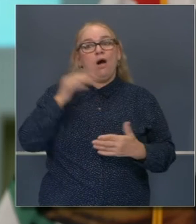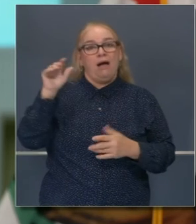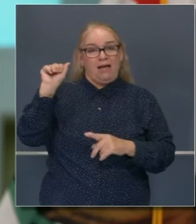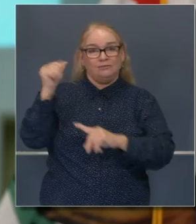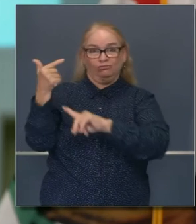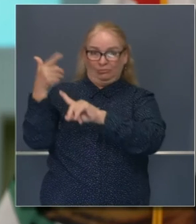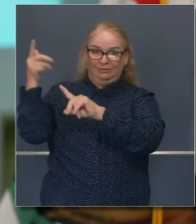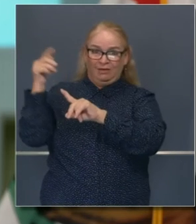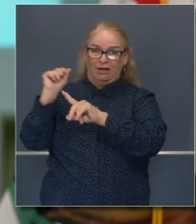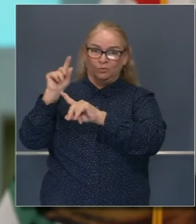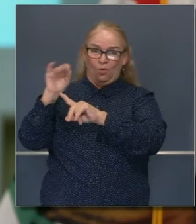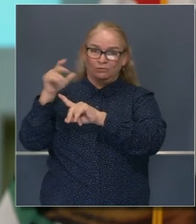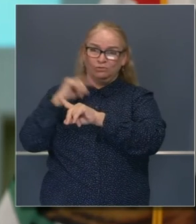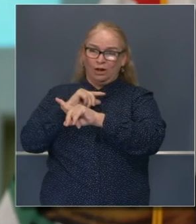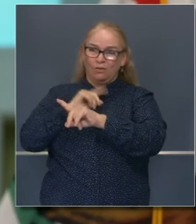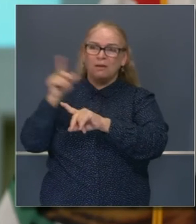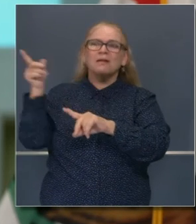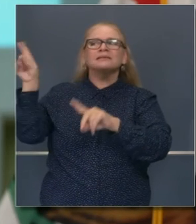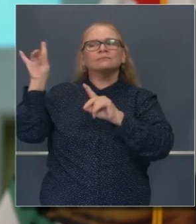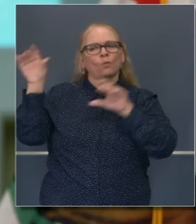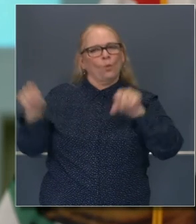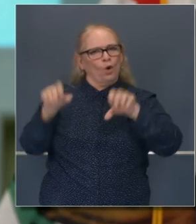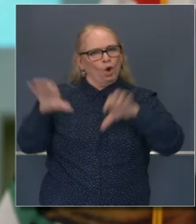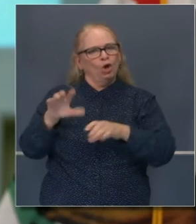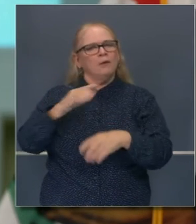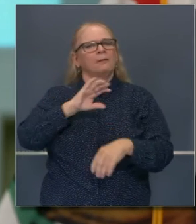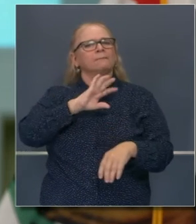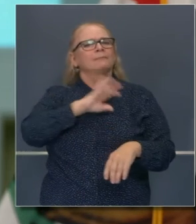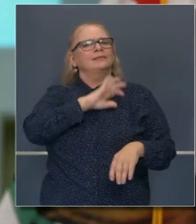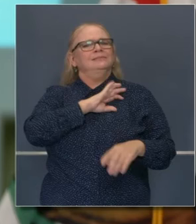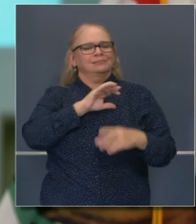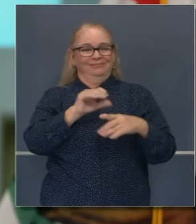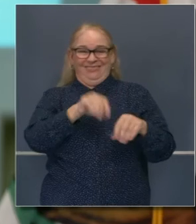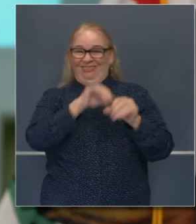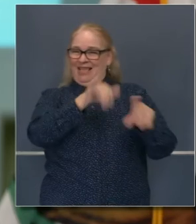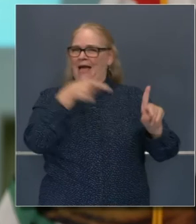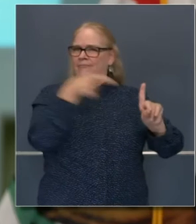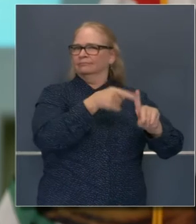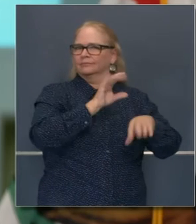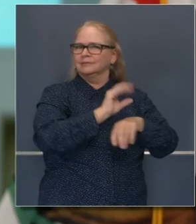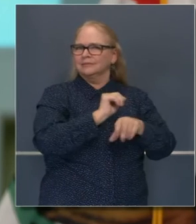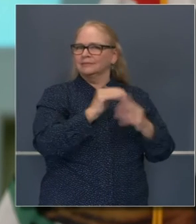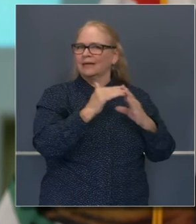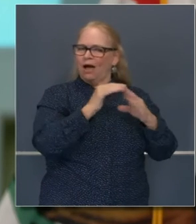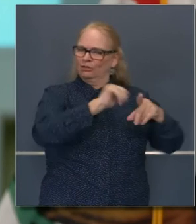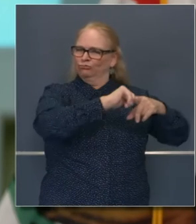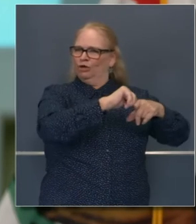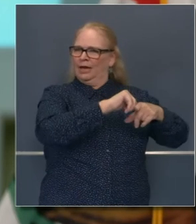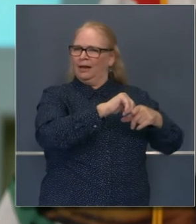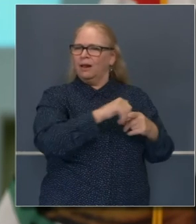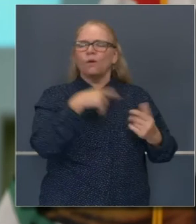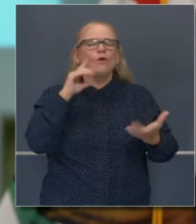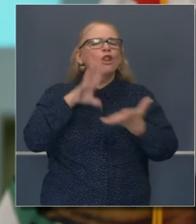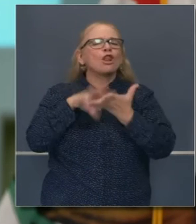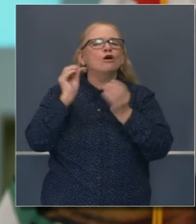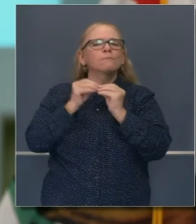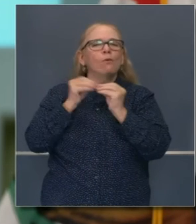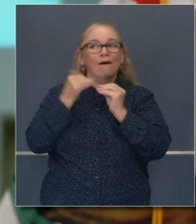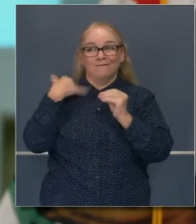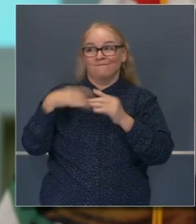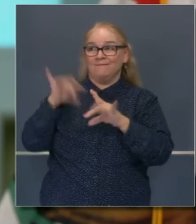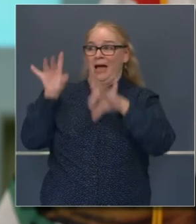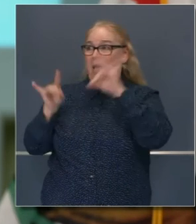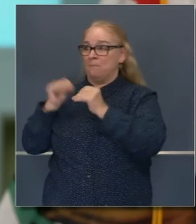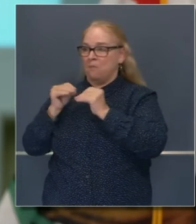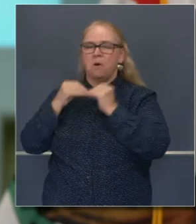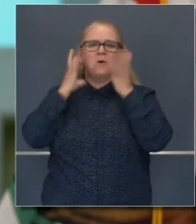procurador general está avanzando sus prácticas en esa jurisdicción. Así que espero que tendré